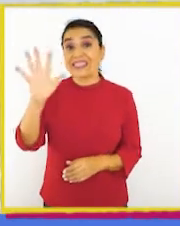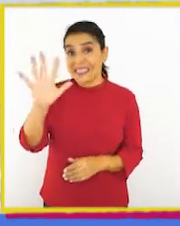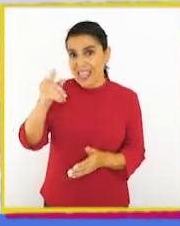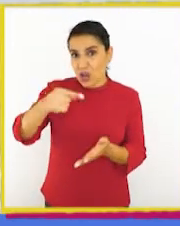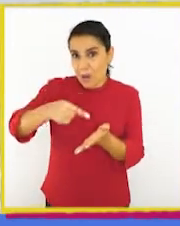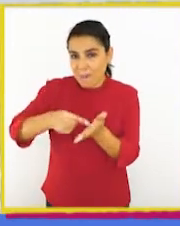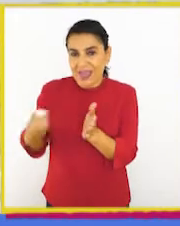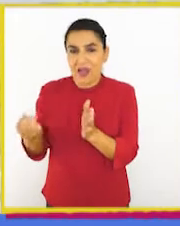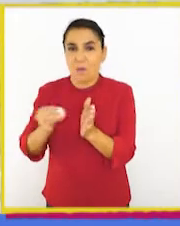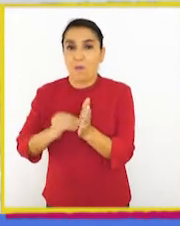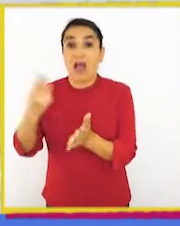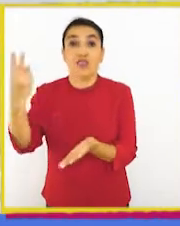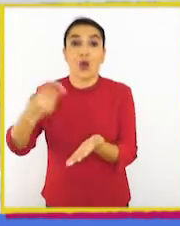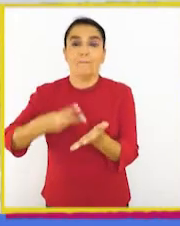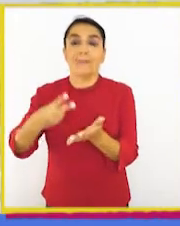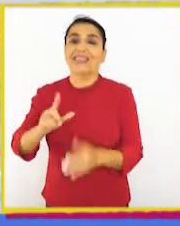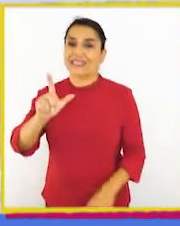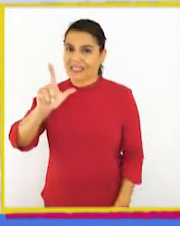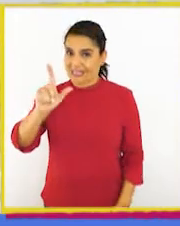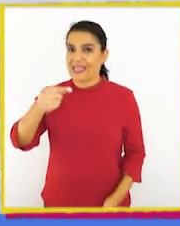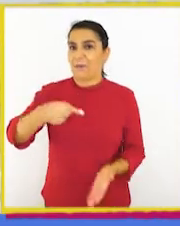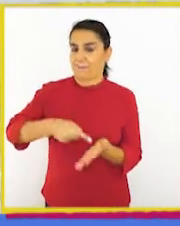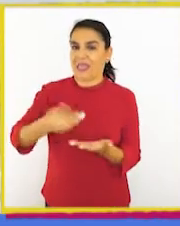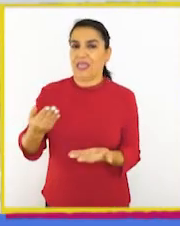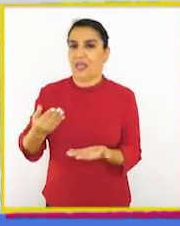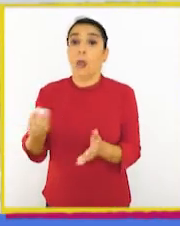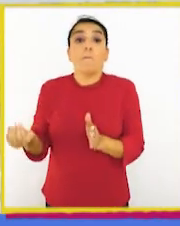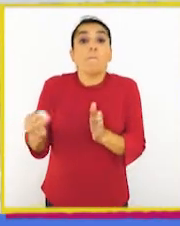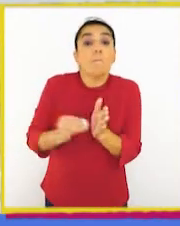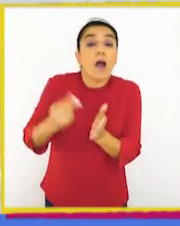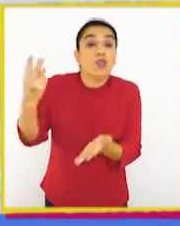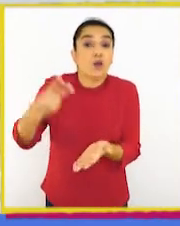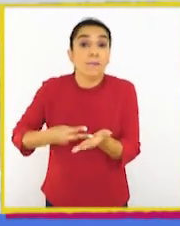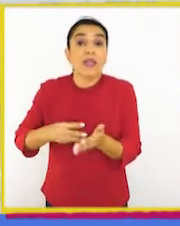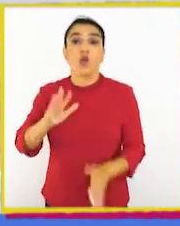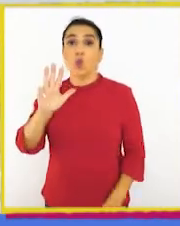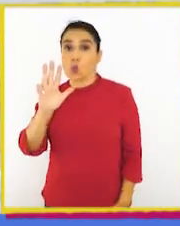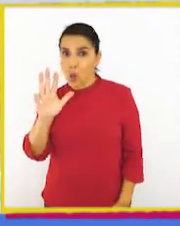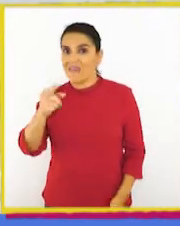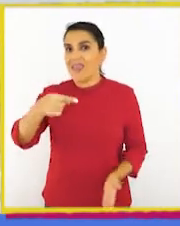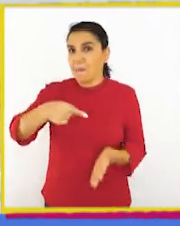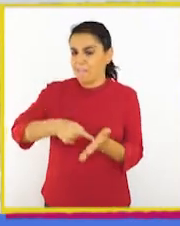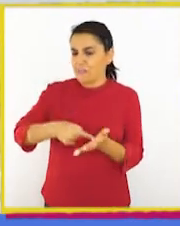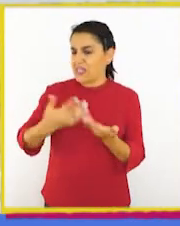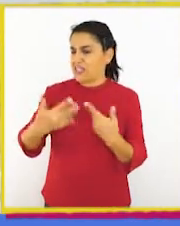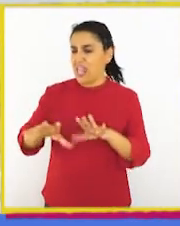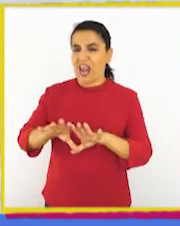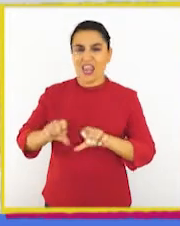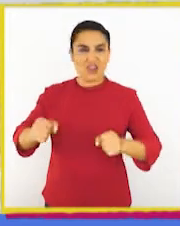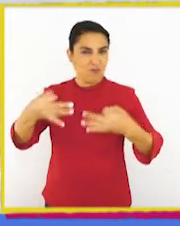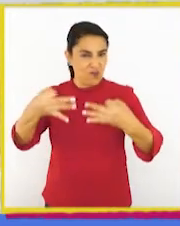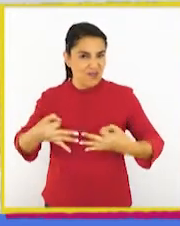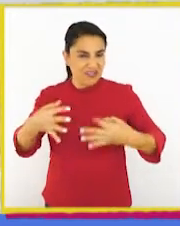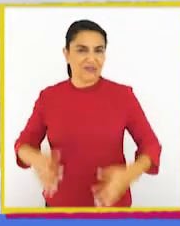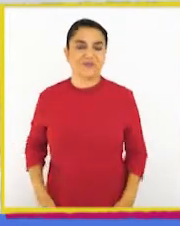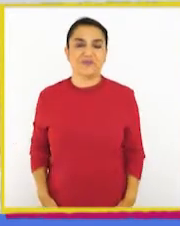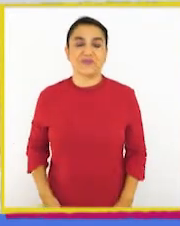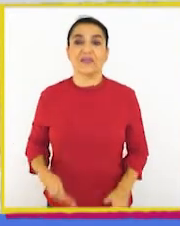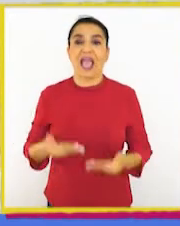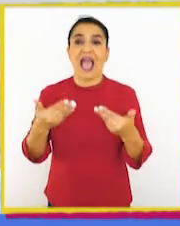5.000 más 2.000 son 7.000. Y 7.000 más 2.000 son 9.000. ¡Listo! ¡Perfecto!